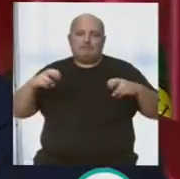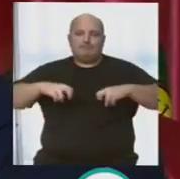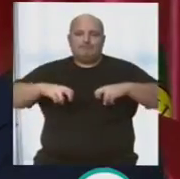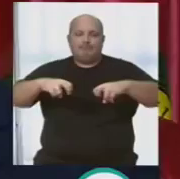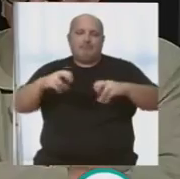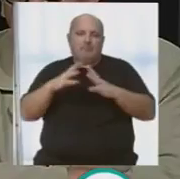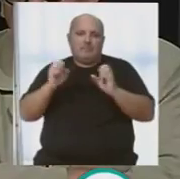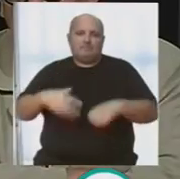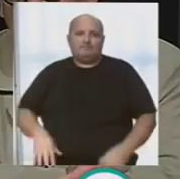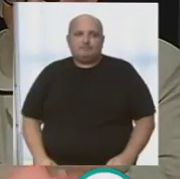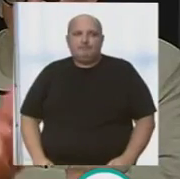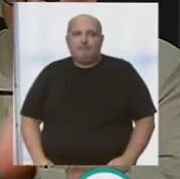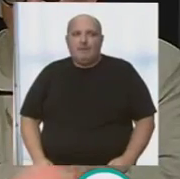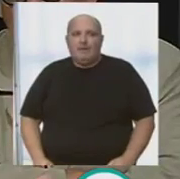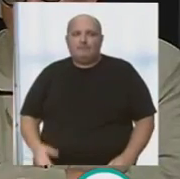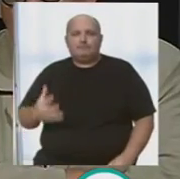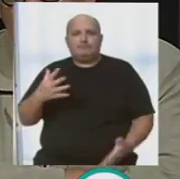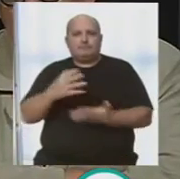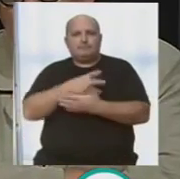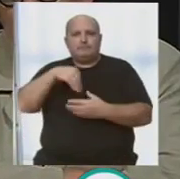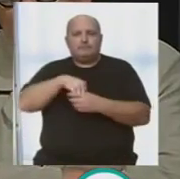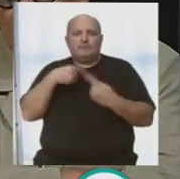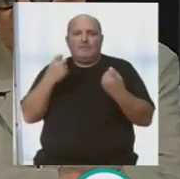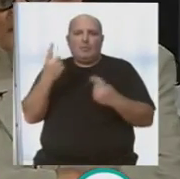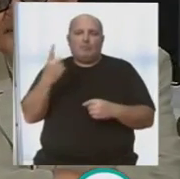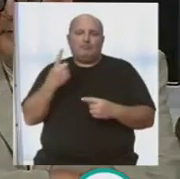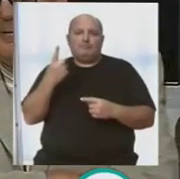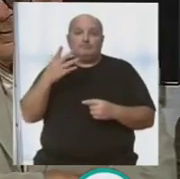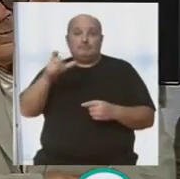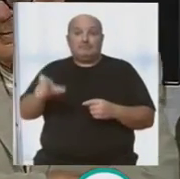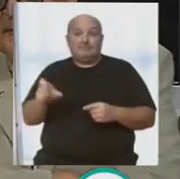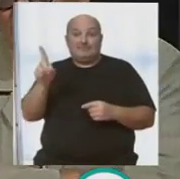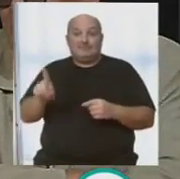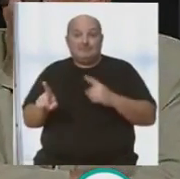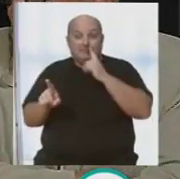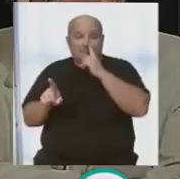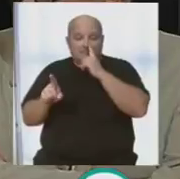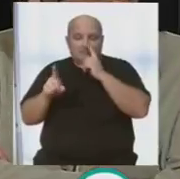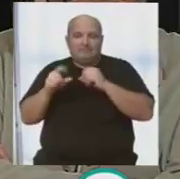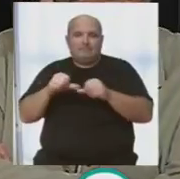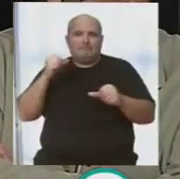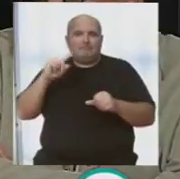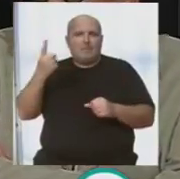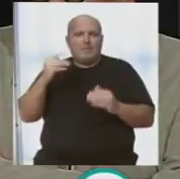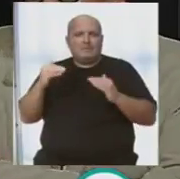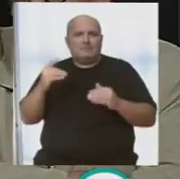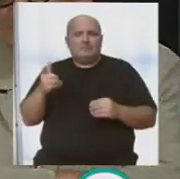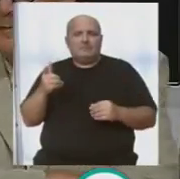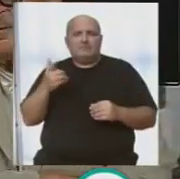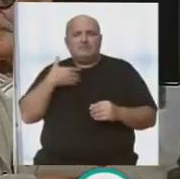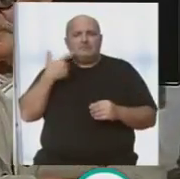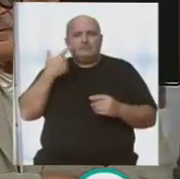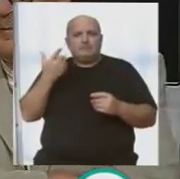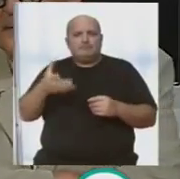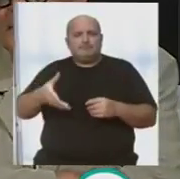colectivos. Estábamos todos, pero faltaba uno. Y ese uno, desde el primer momento, yo le